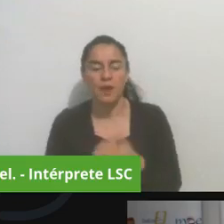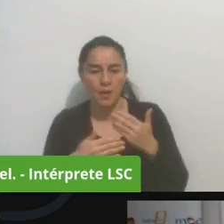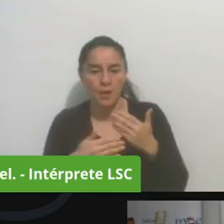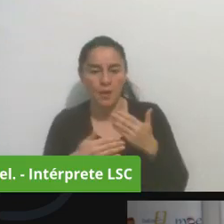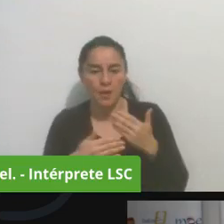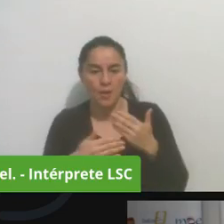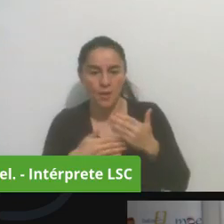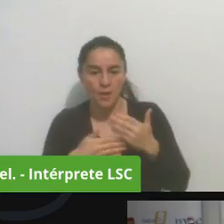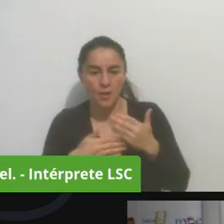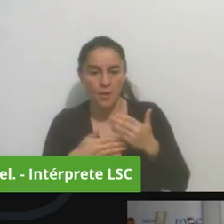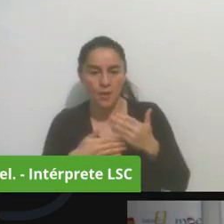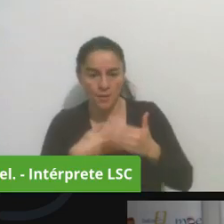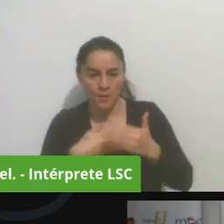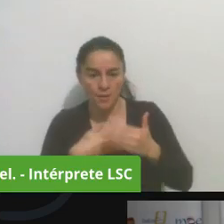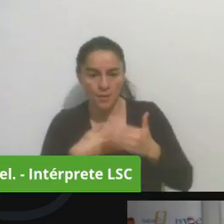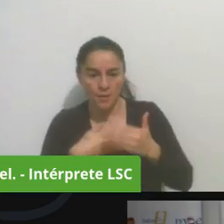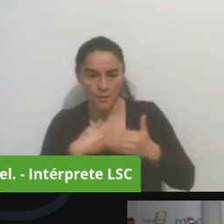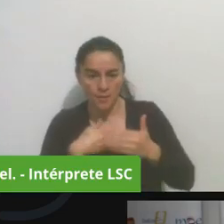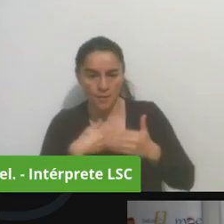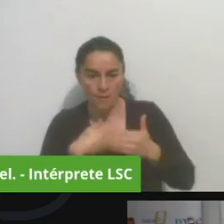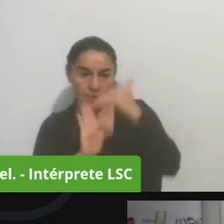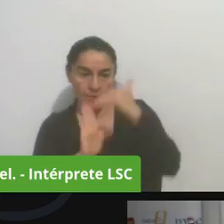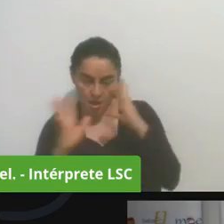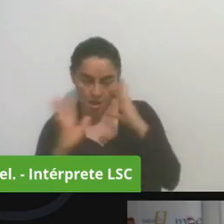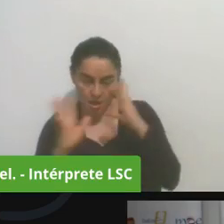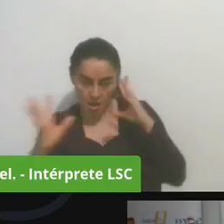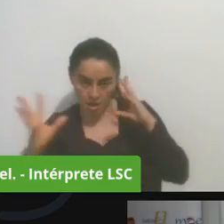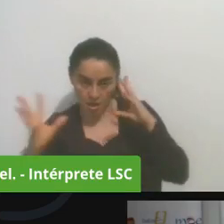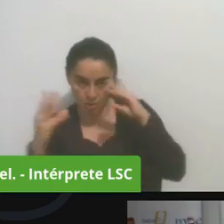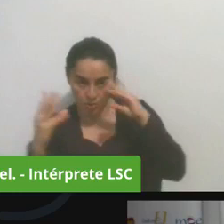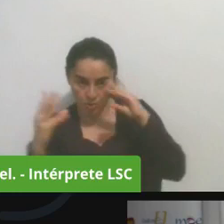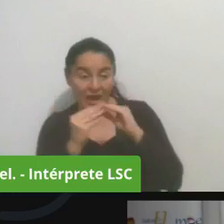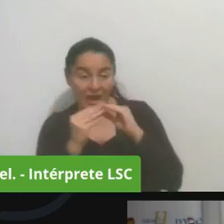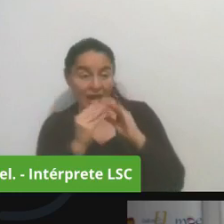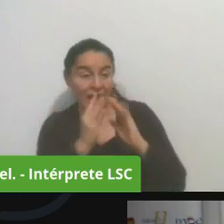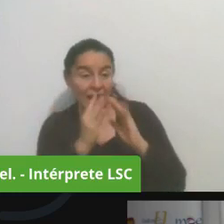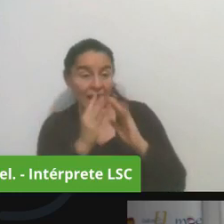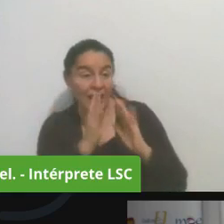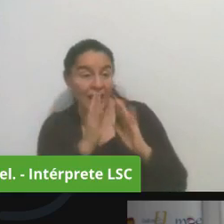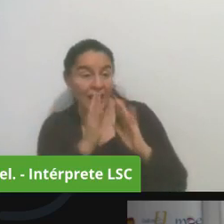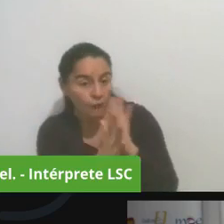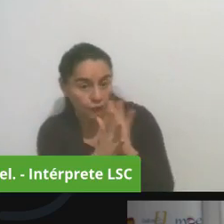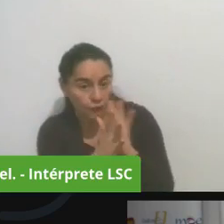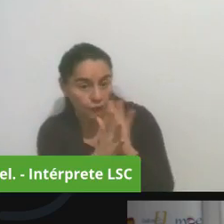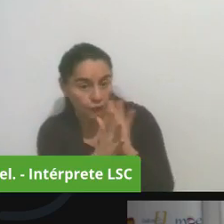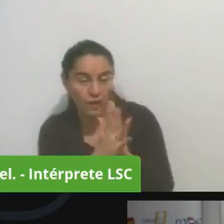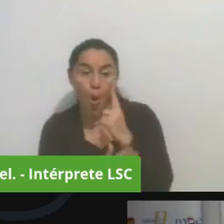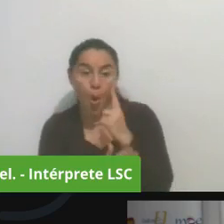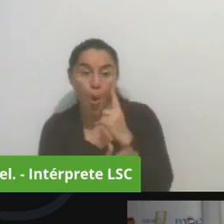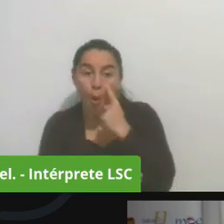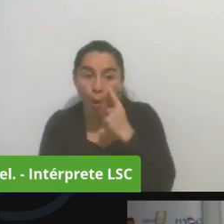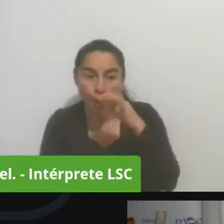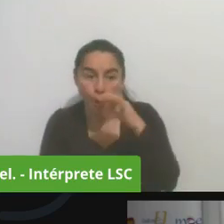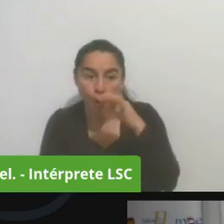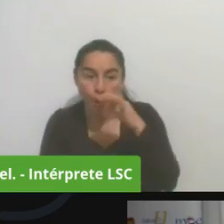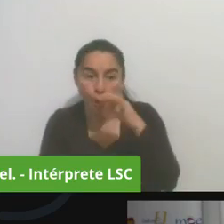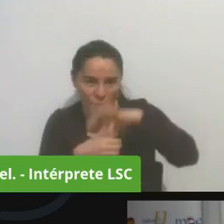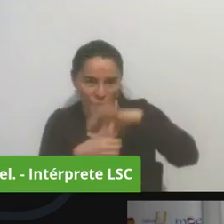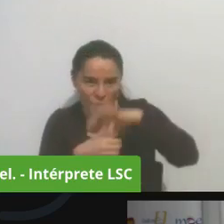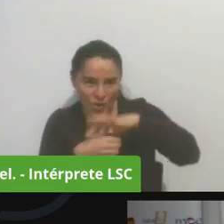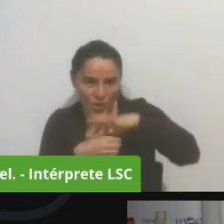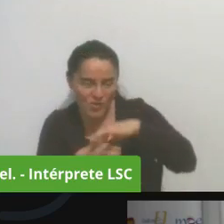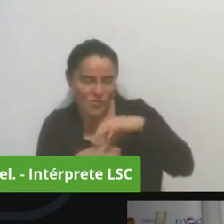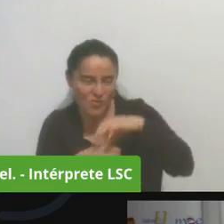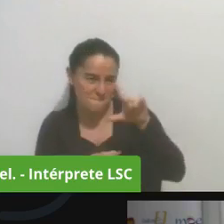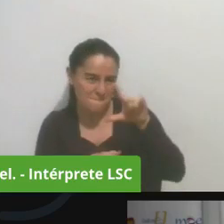través de pilas con el voto o que nos ya a través de facebook o del whatsapp de los diferentes mecanismos que les contamos hoy a todos ustedes